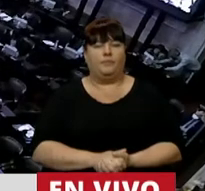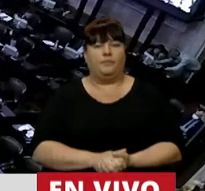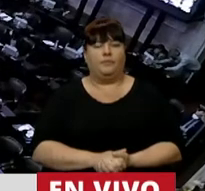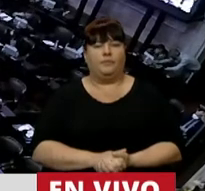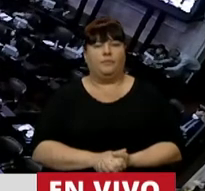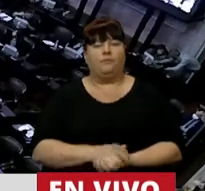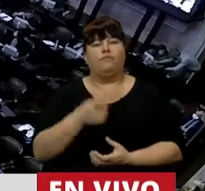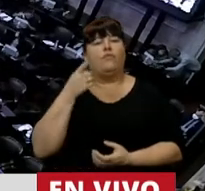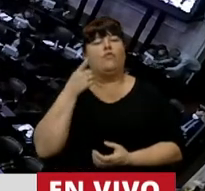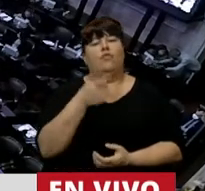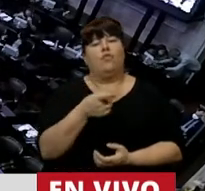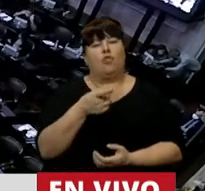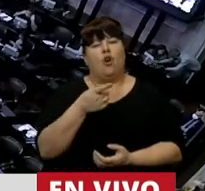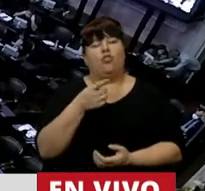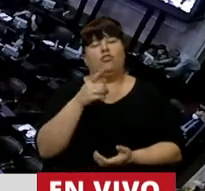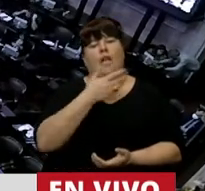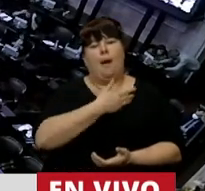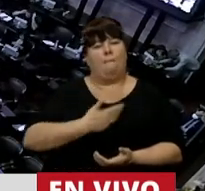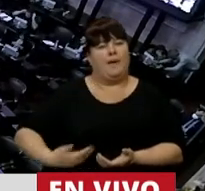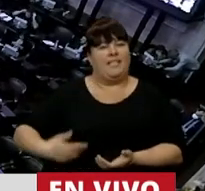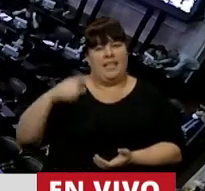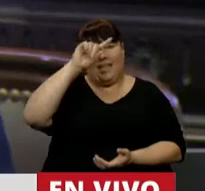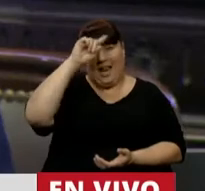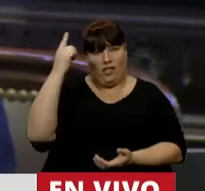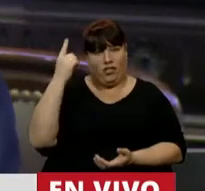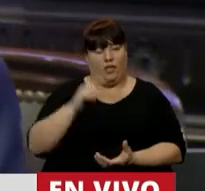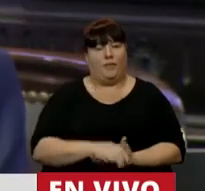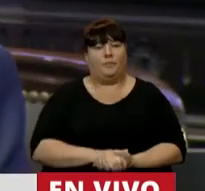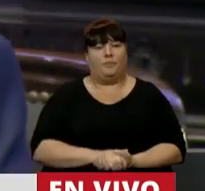en contra del señor Presidente de la Nación